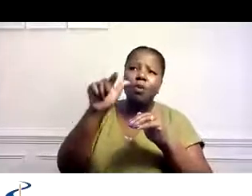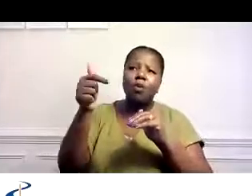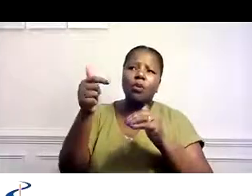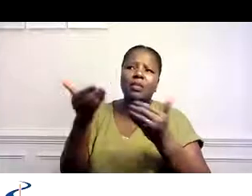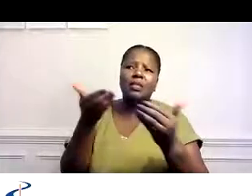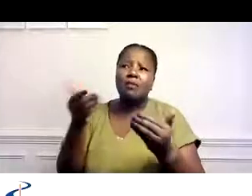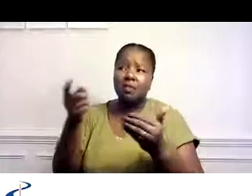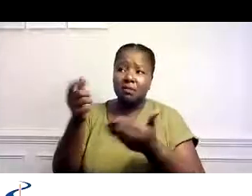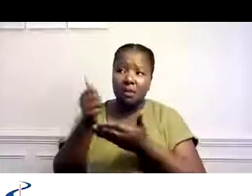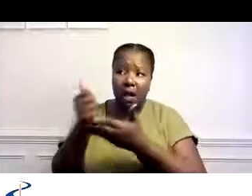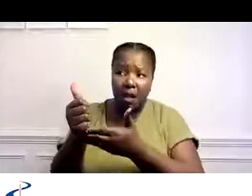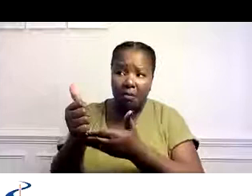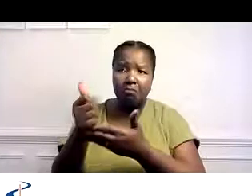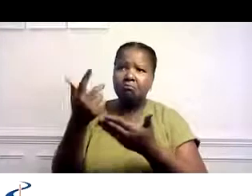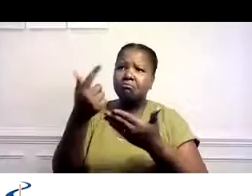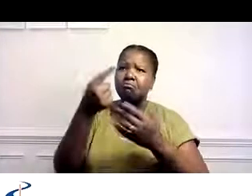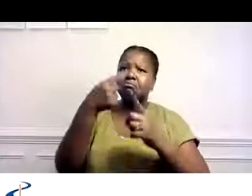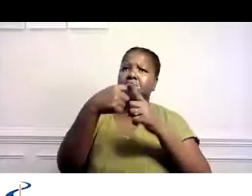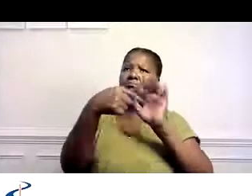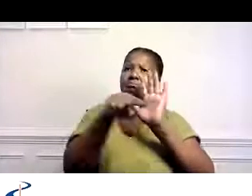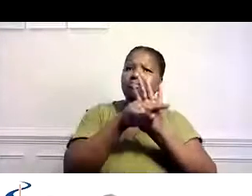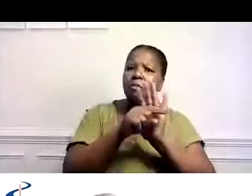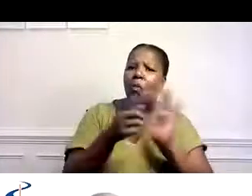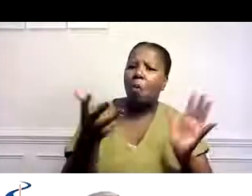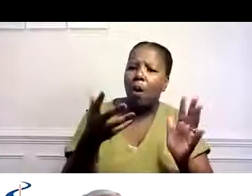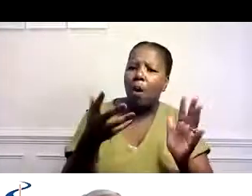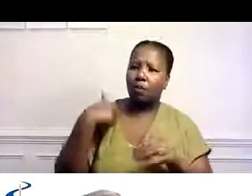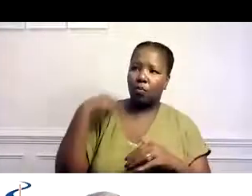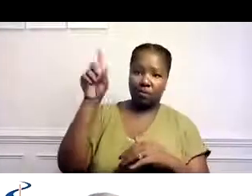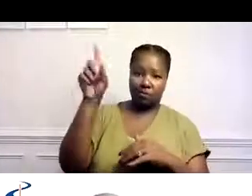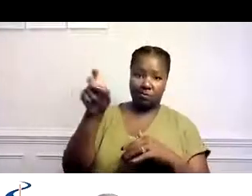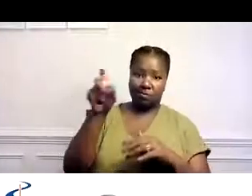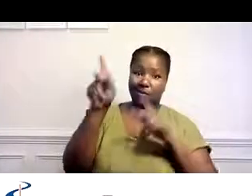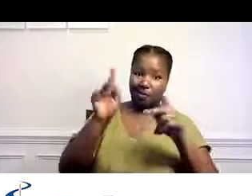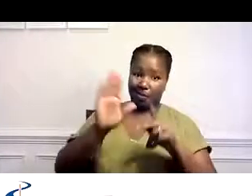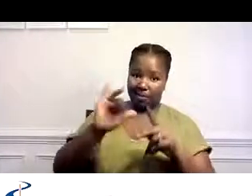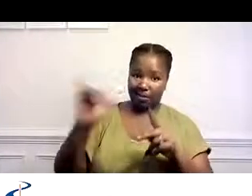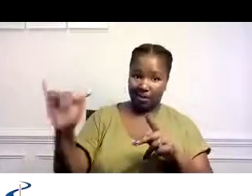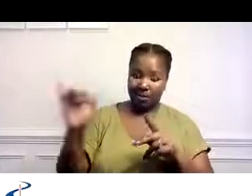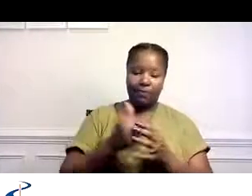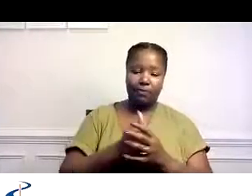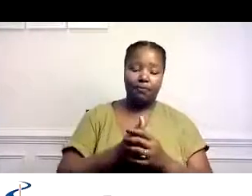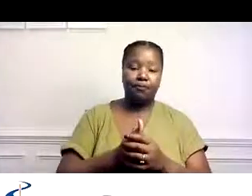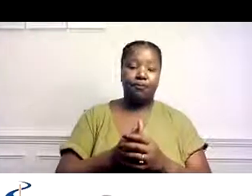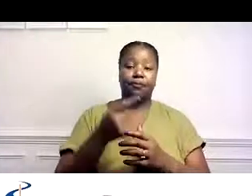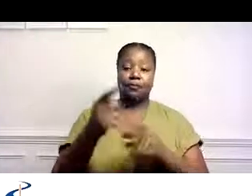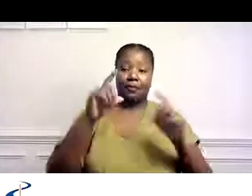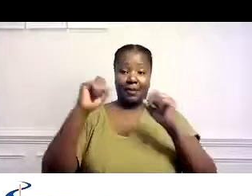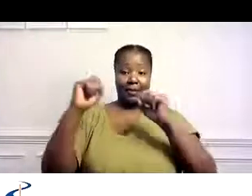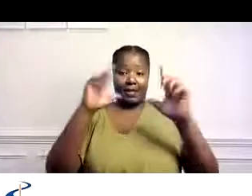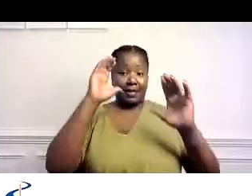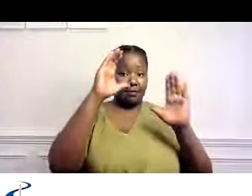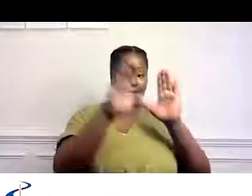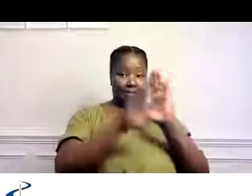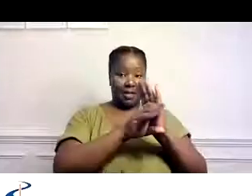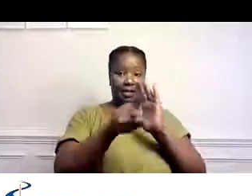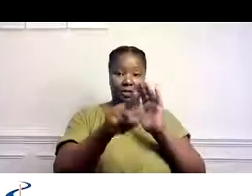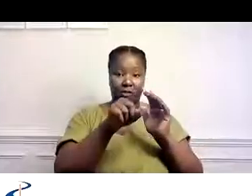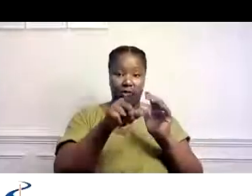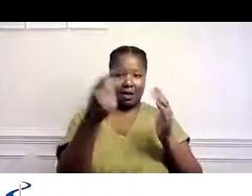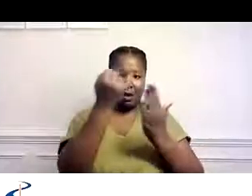funcionando. Qué es lo que está funcionando en el servicio, en los servicios alternativos y qué es lo que no está funcionando. En estas fotos,